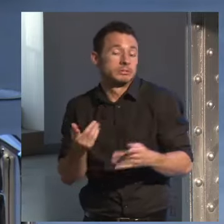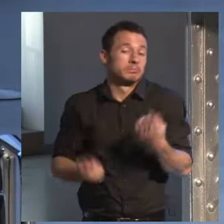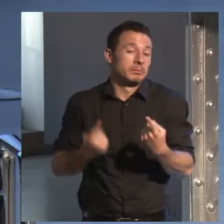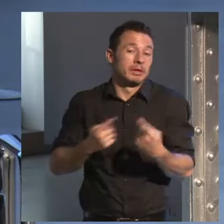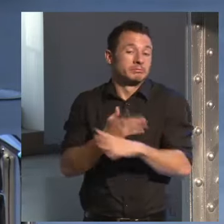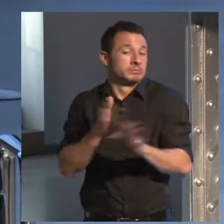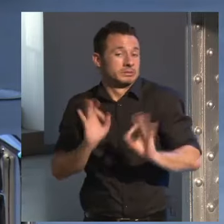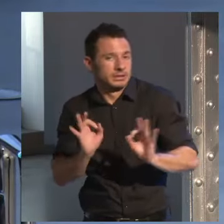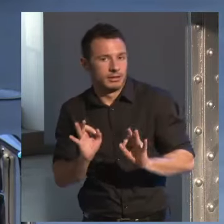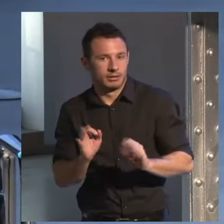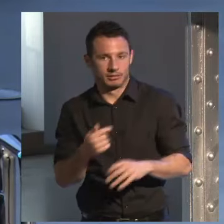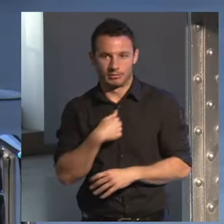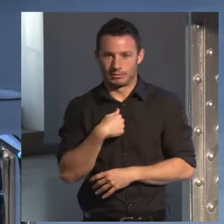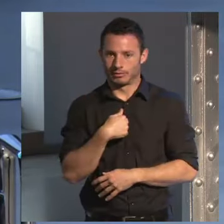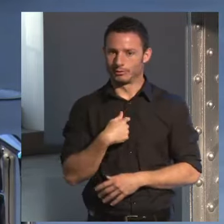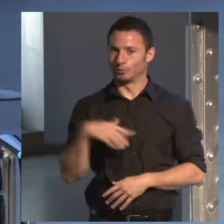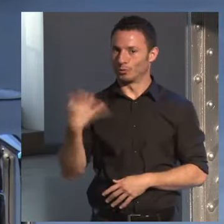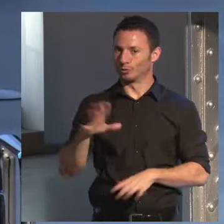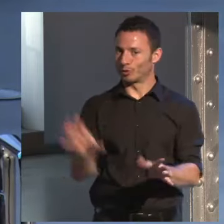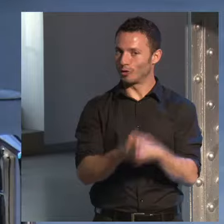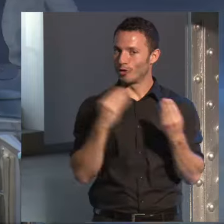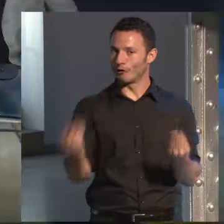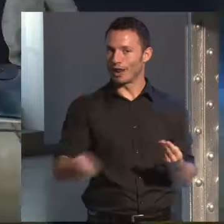ahí yo ya empezaba a tener un tema de novela